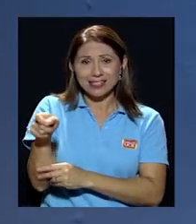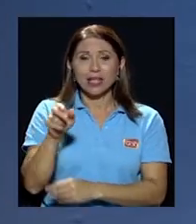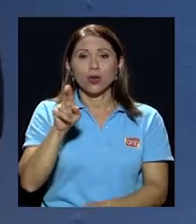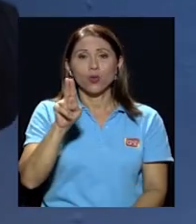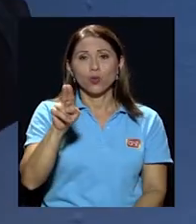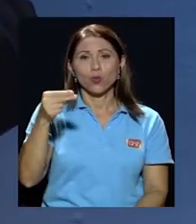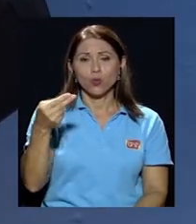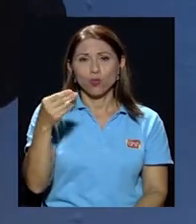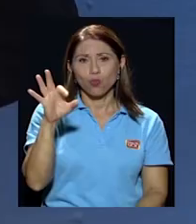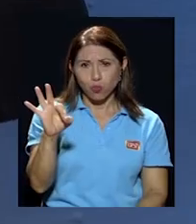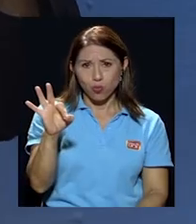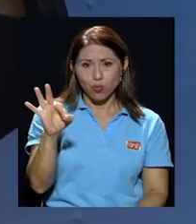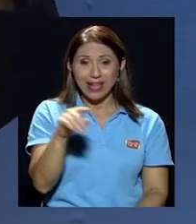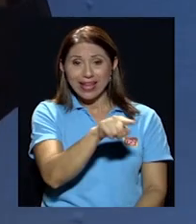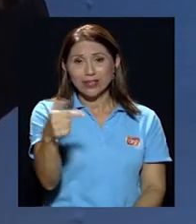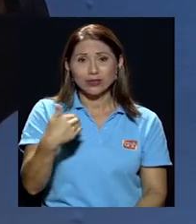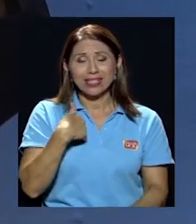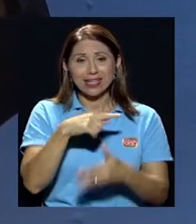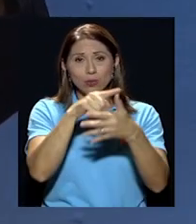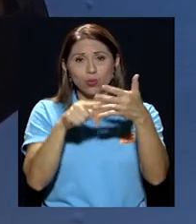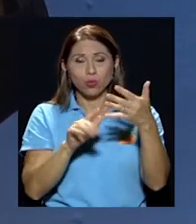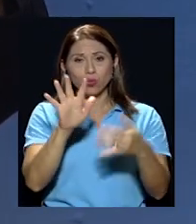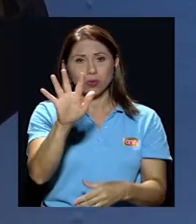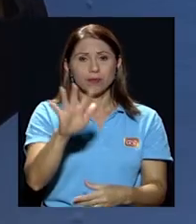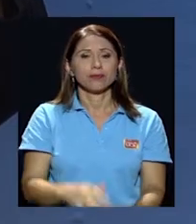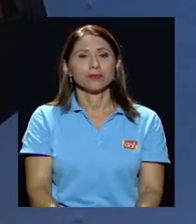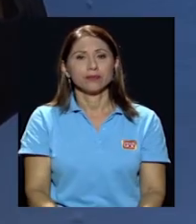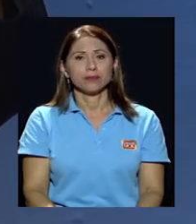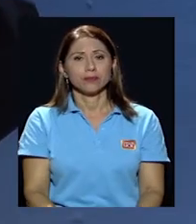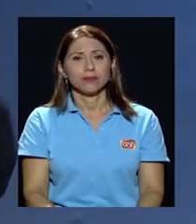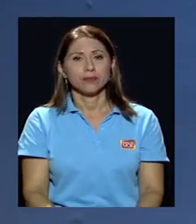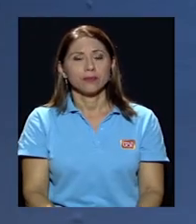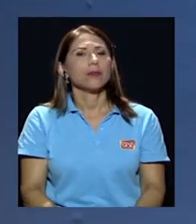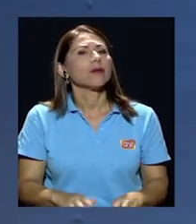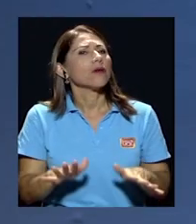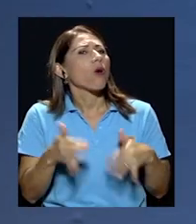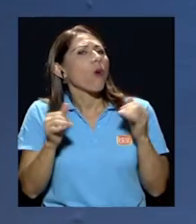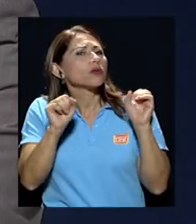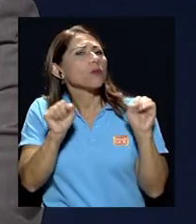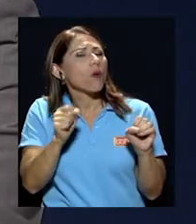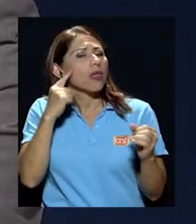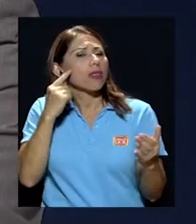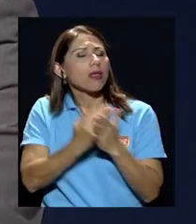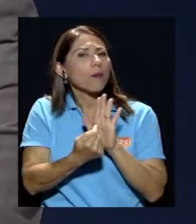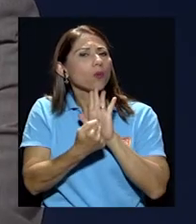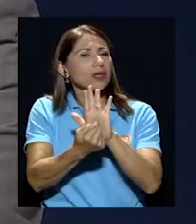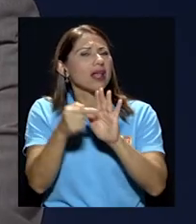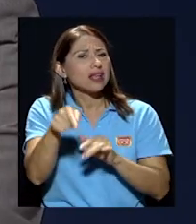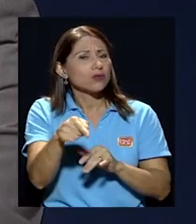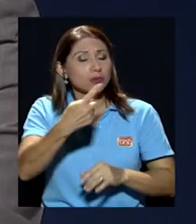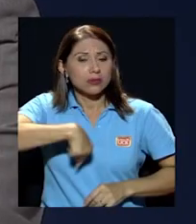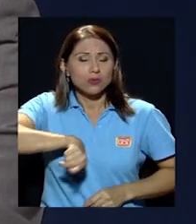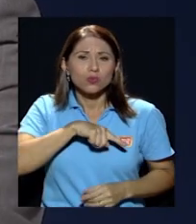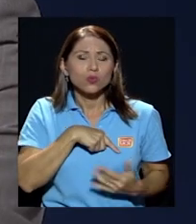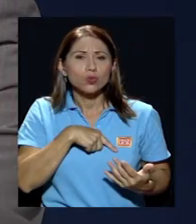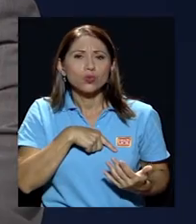ellos tienen 5 canales ¿y cómo se puede demostrar esa concentración cuando tenemos que ir directamente